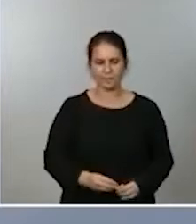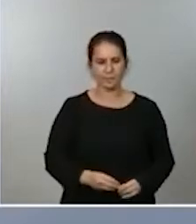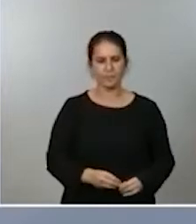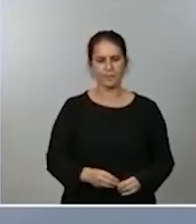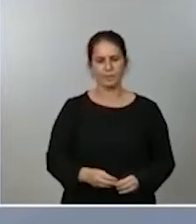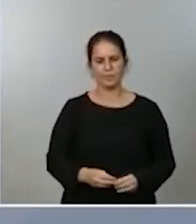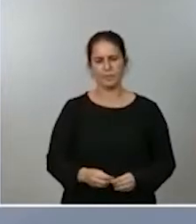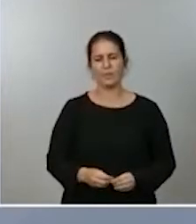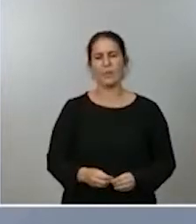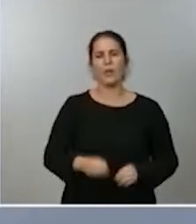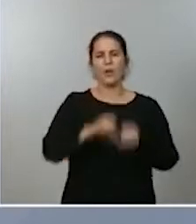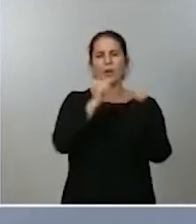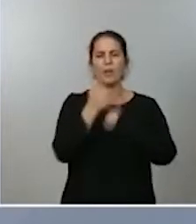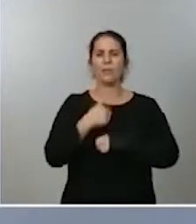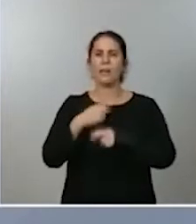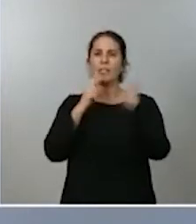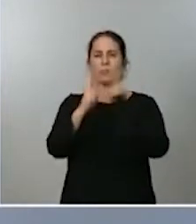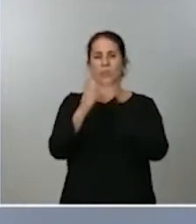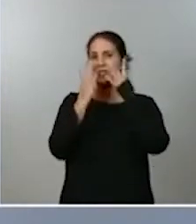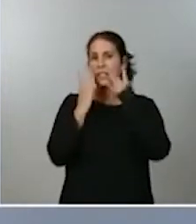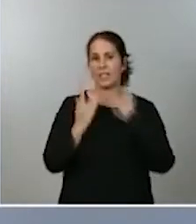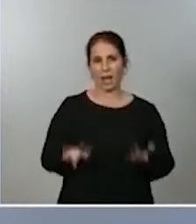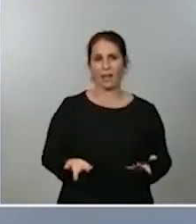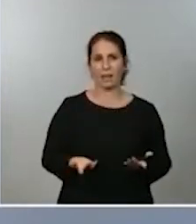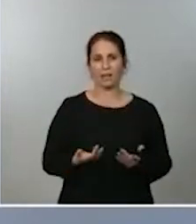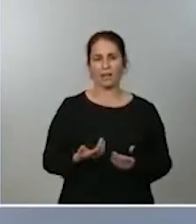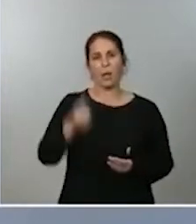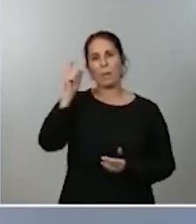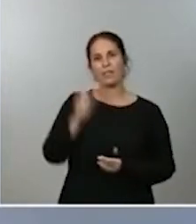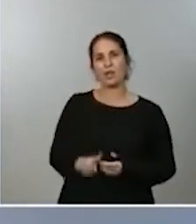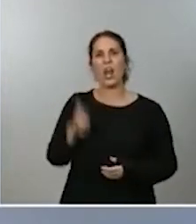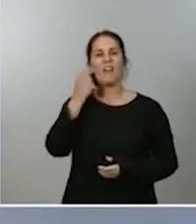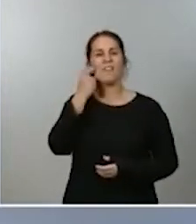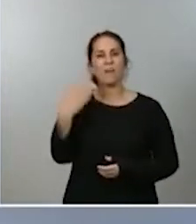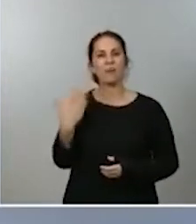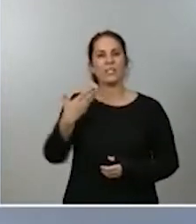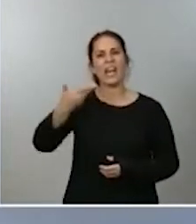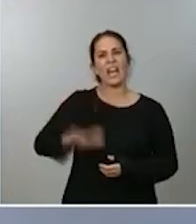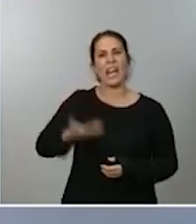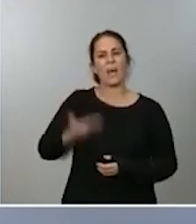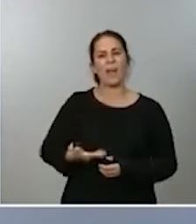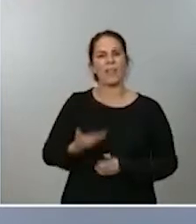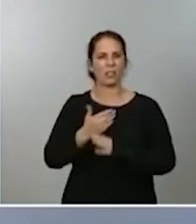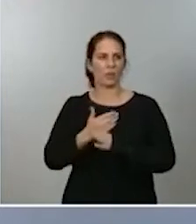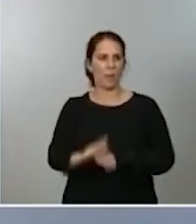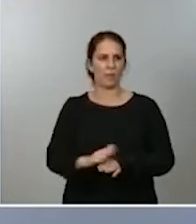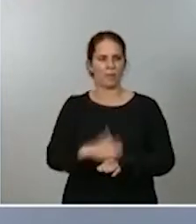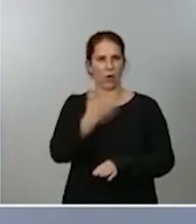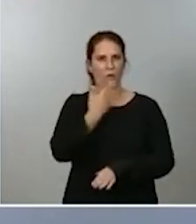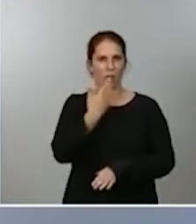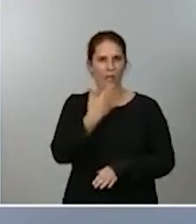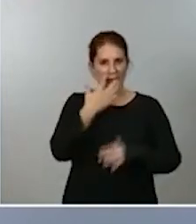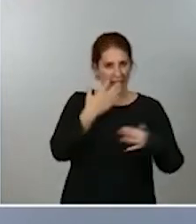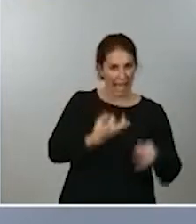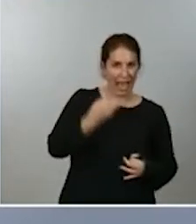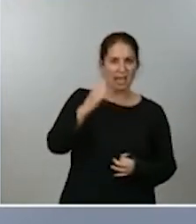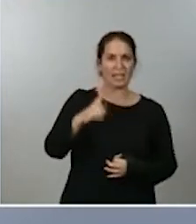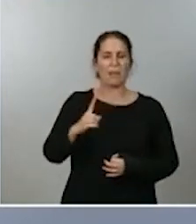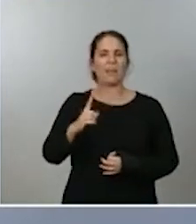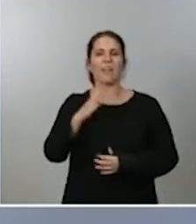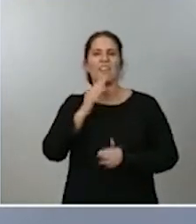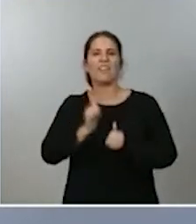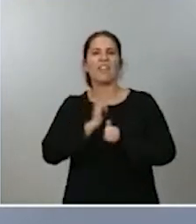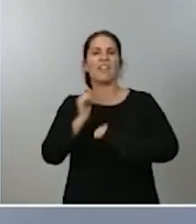responderla es la manera literal una persona famosa es una persona de relevancia y sobradamente conocida tanto real como de ficción la